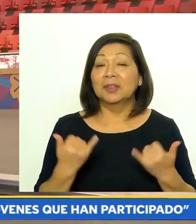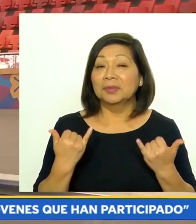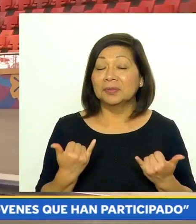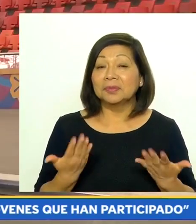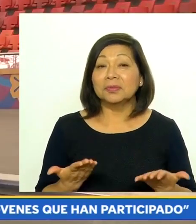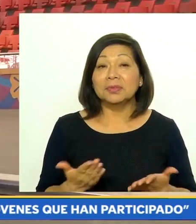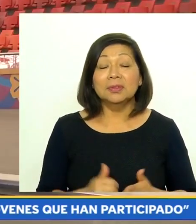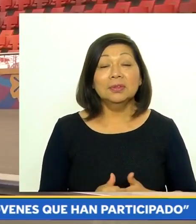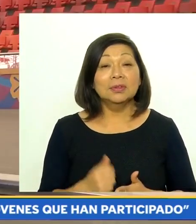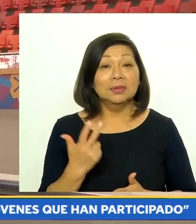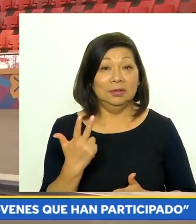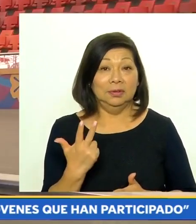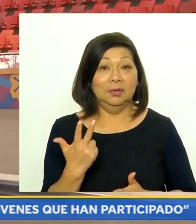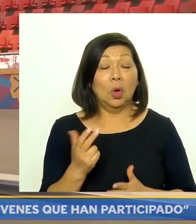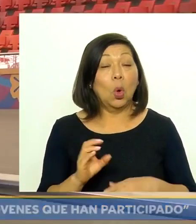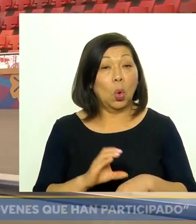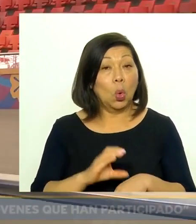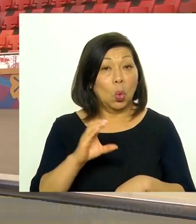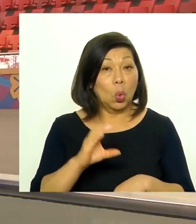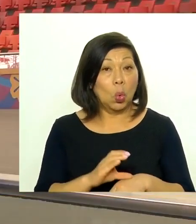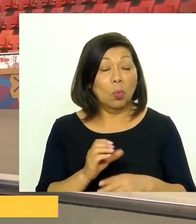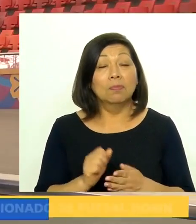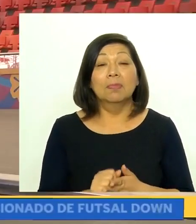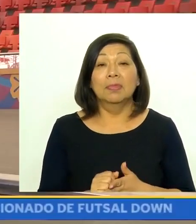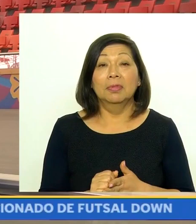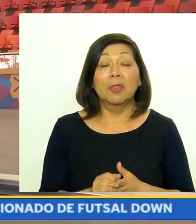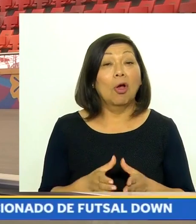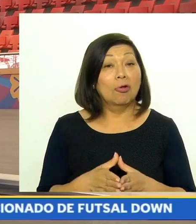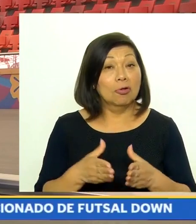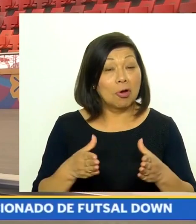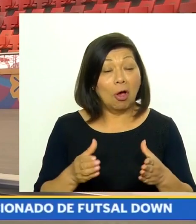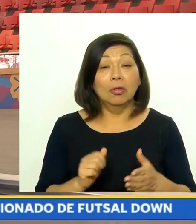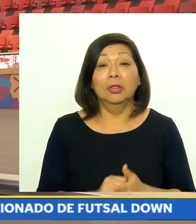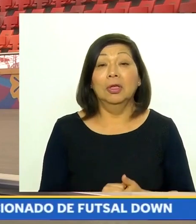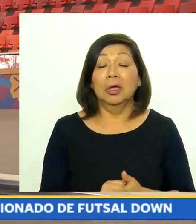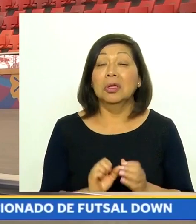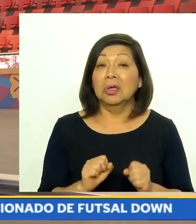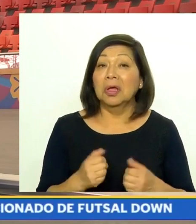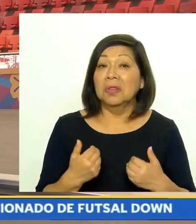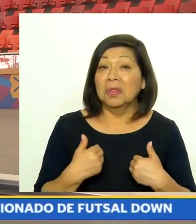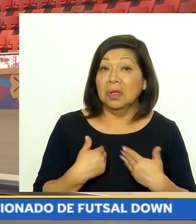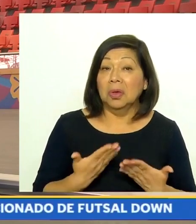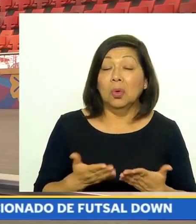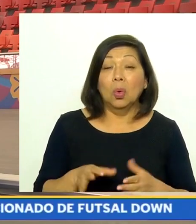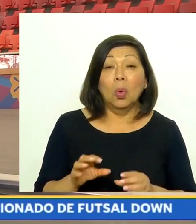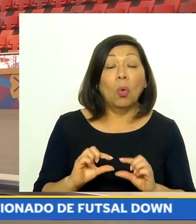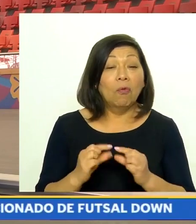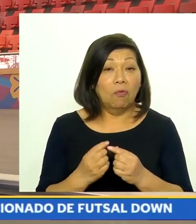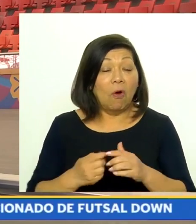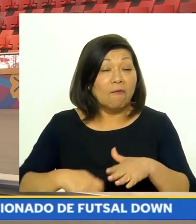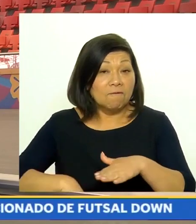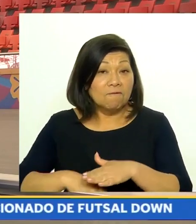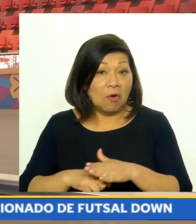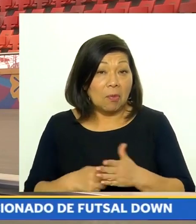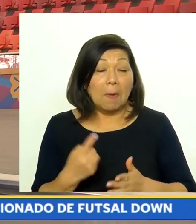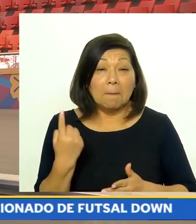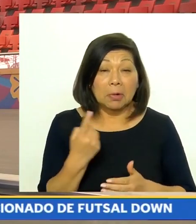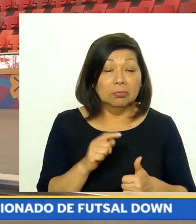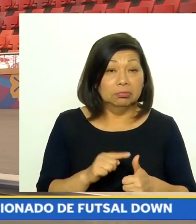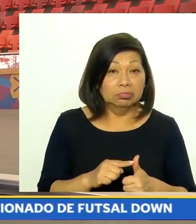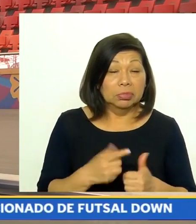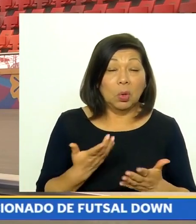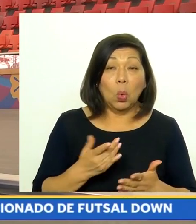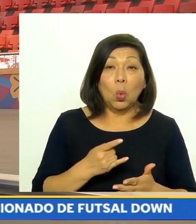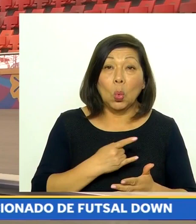Actualmente tenemos tres clubes del Perú grandes que tienen ya un seleccionado de futsal Down. El